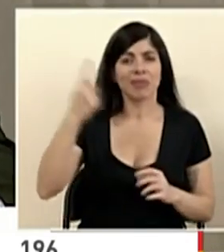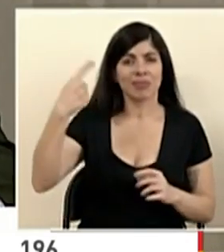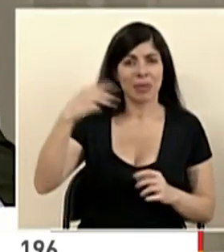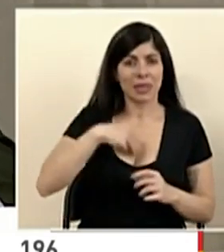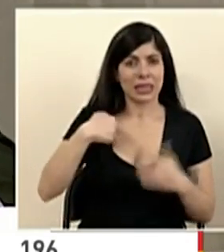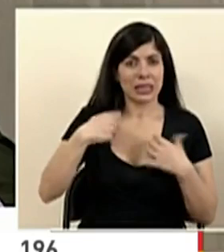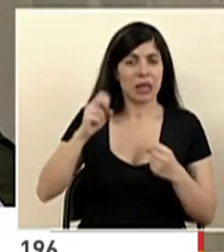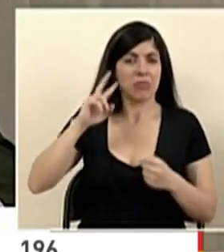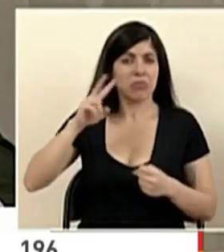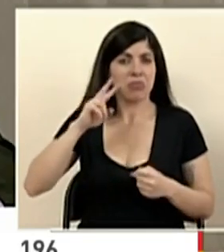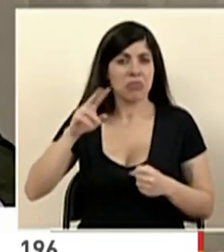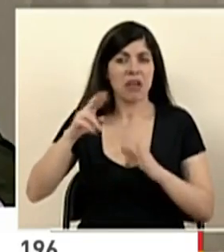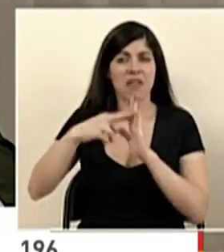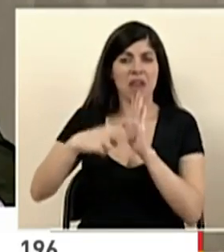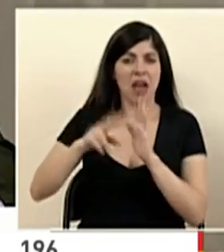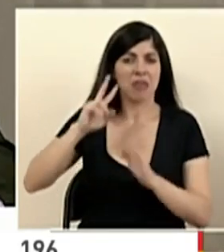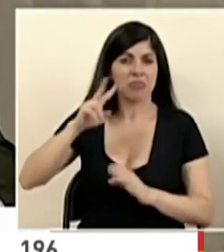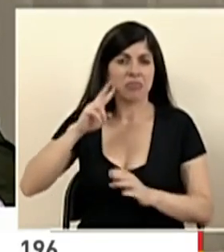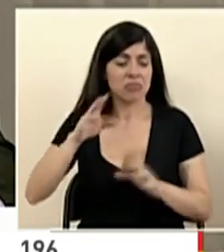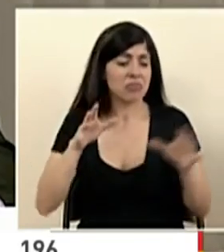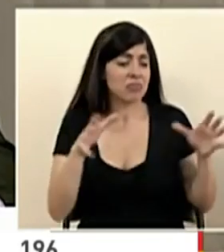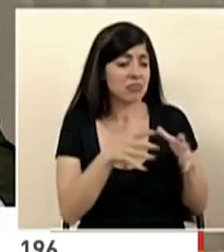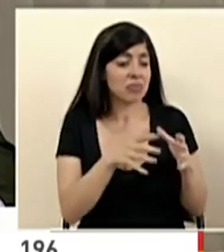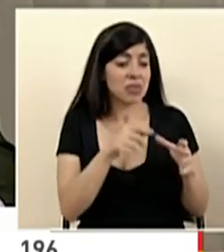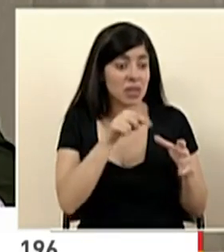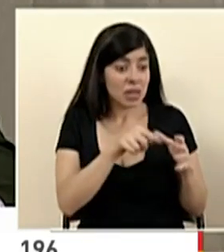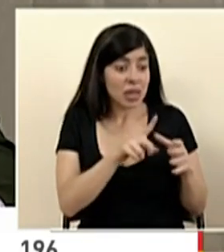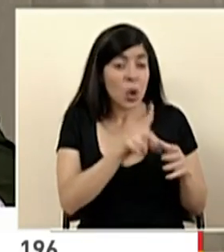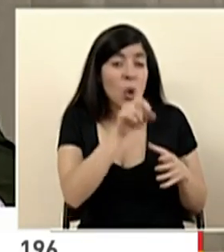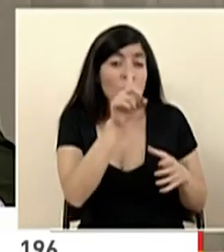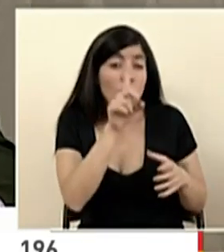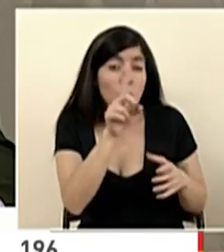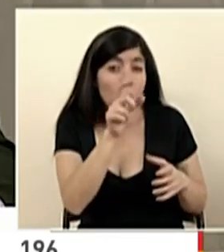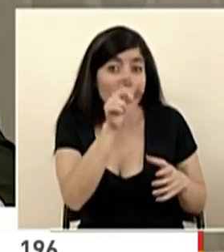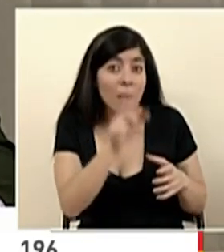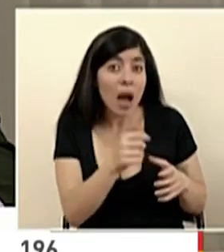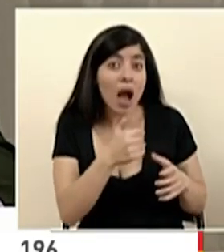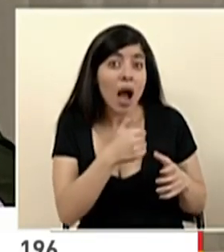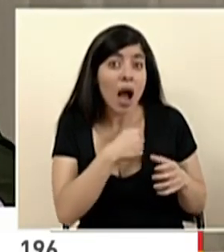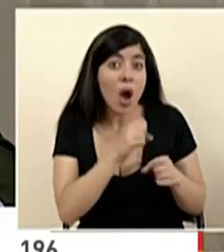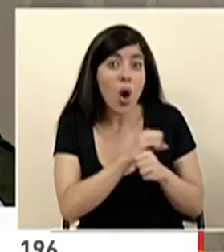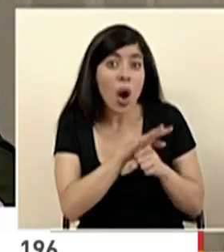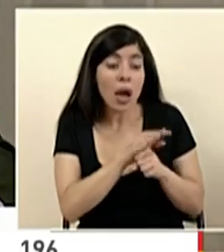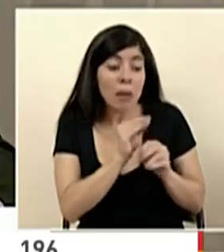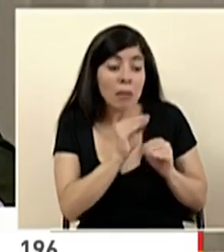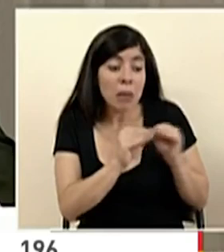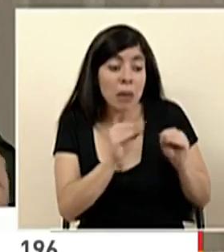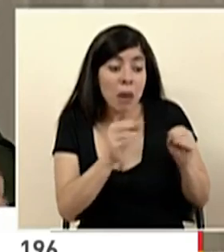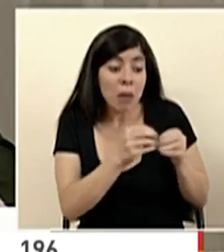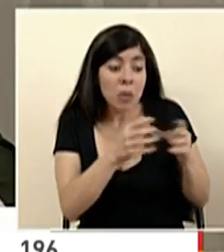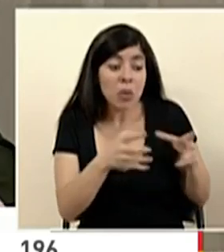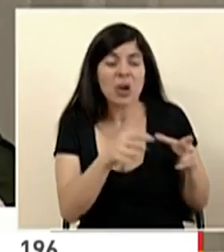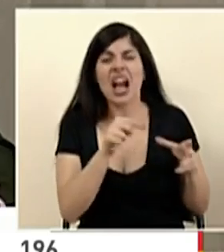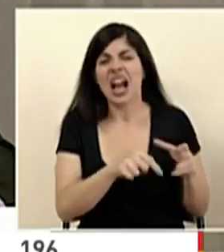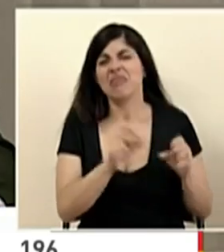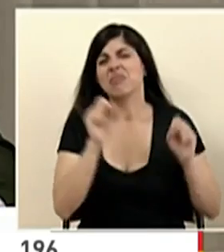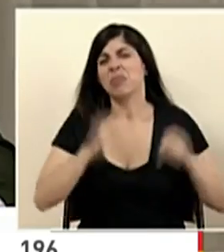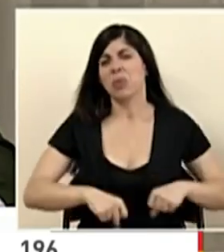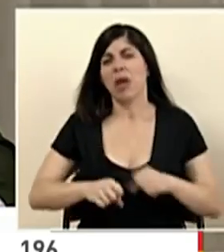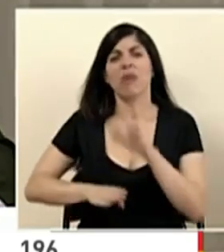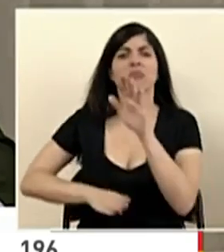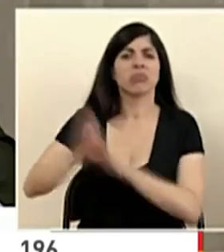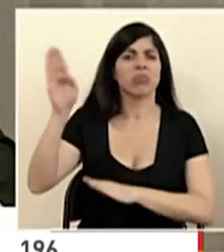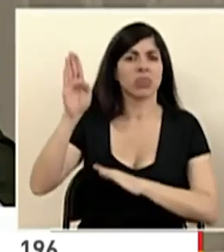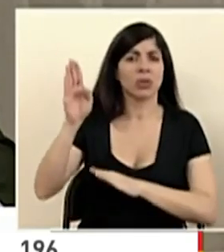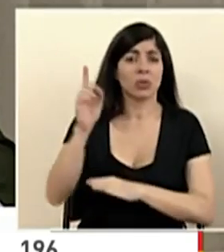aparte de todas las regulaciones y con que haya solo una persona con el COVID y contagia a las otras, se nos puede disparar.